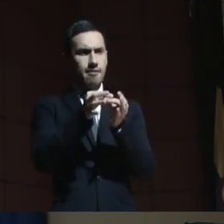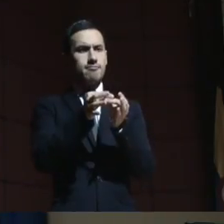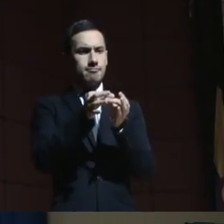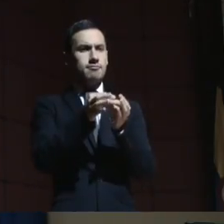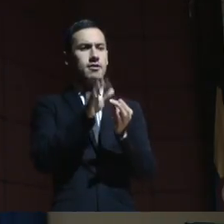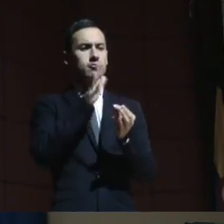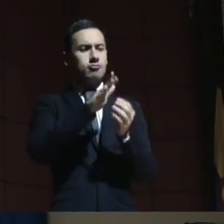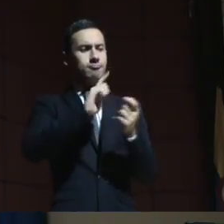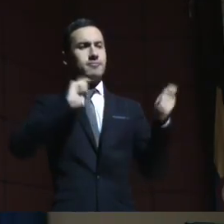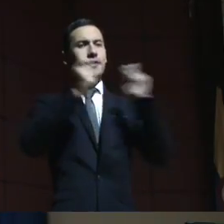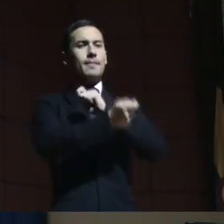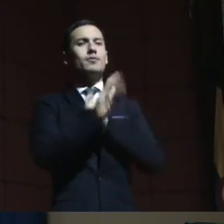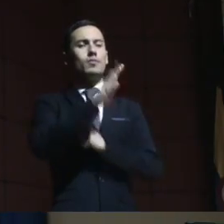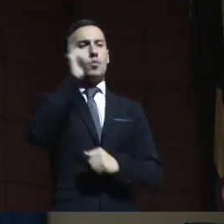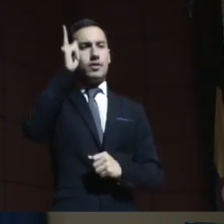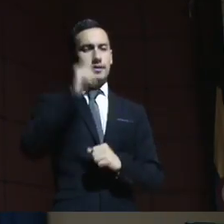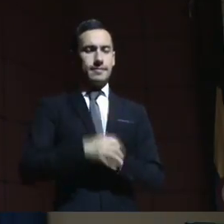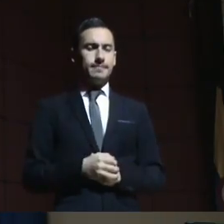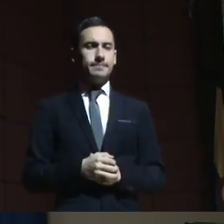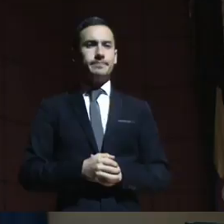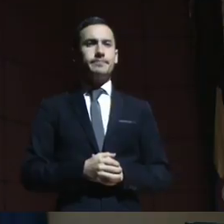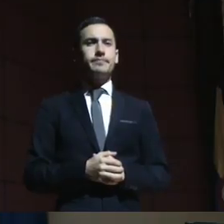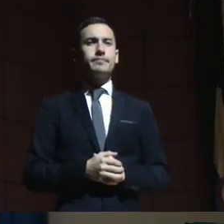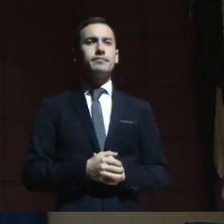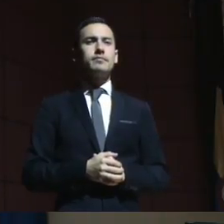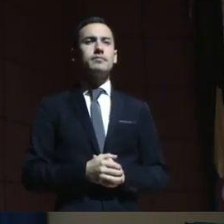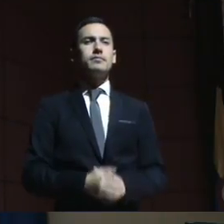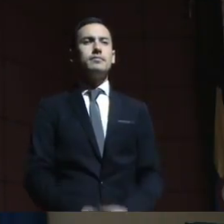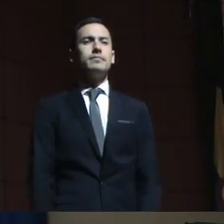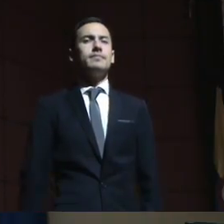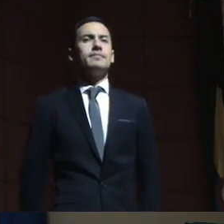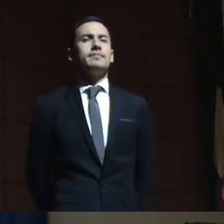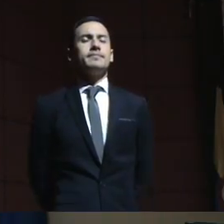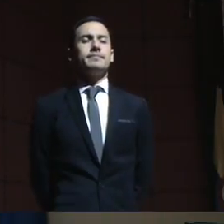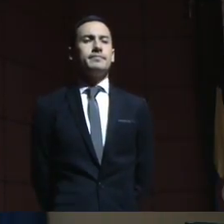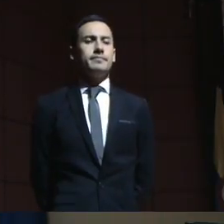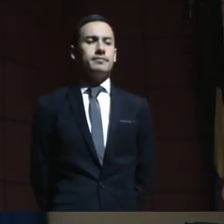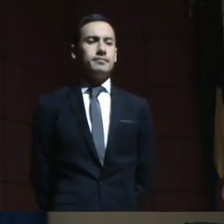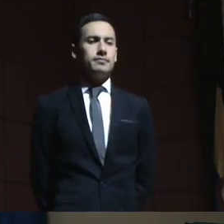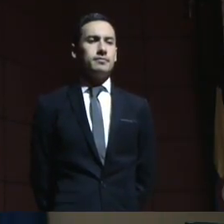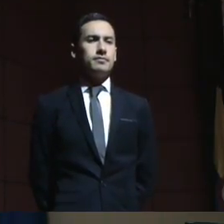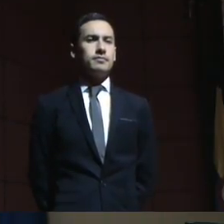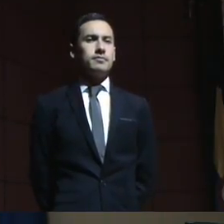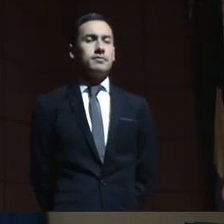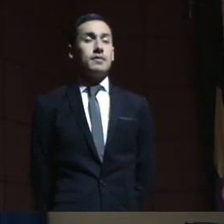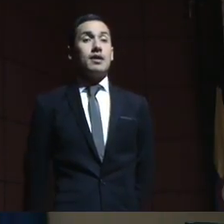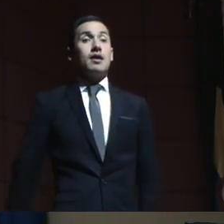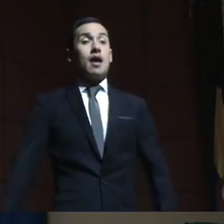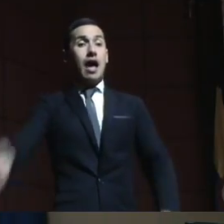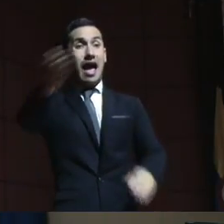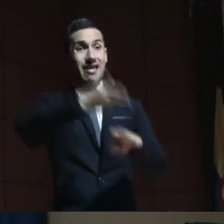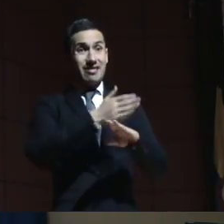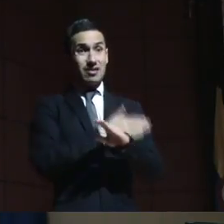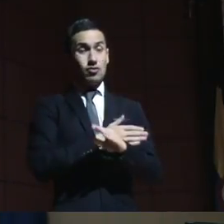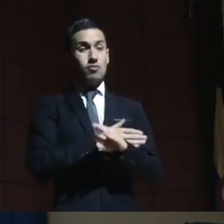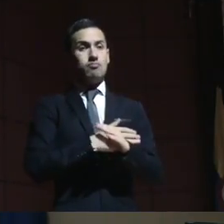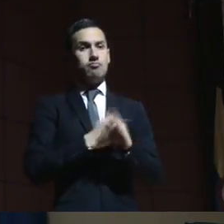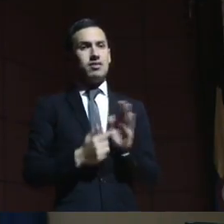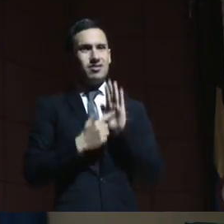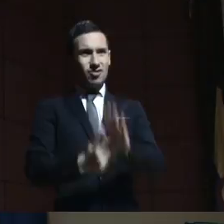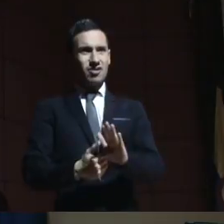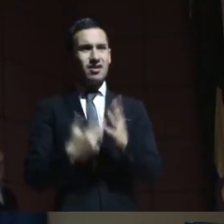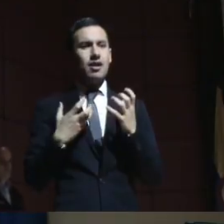transformar la política. Quiero, antes de empezar con mi presentación, mostrarles un video